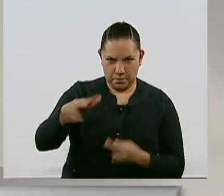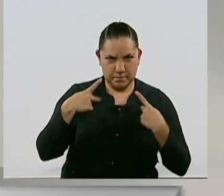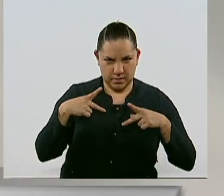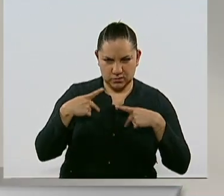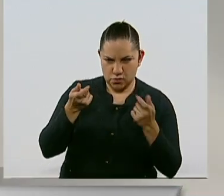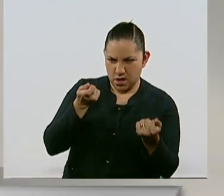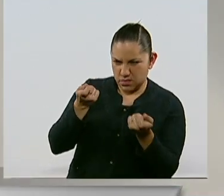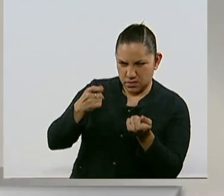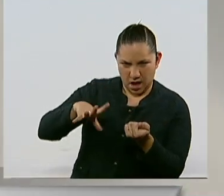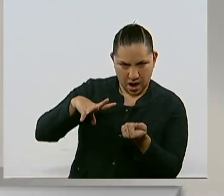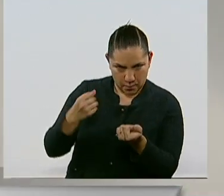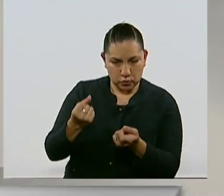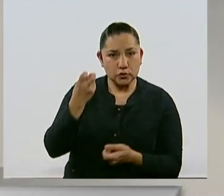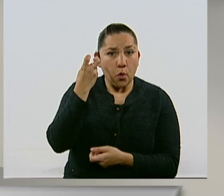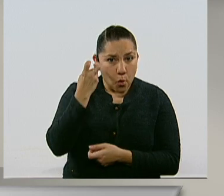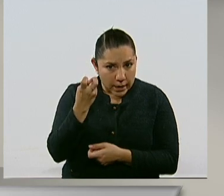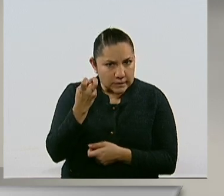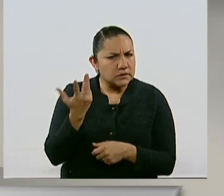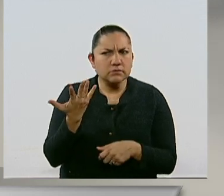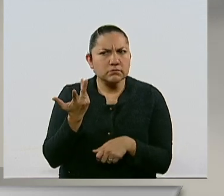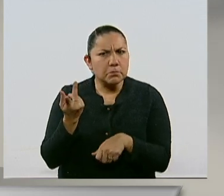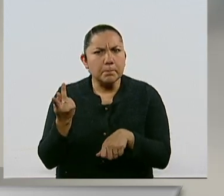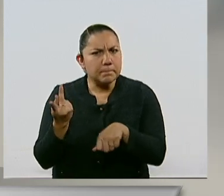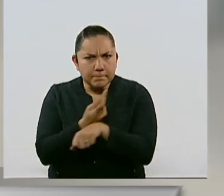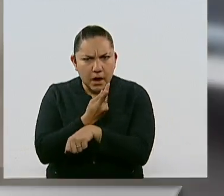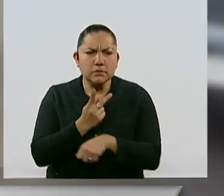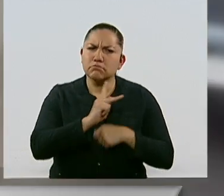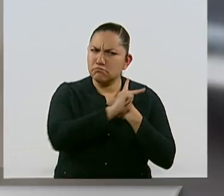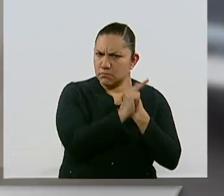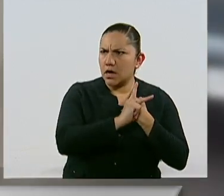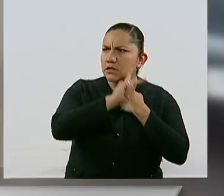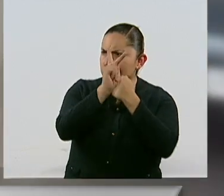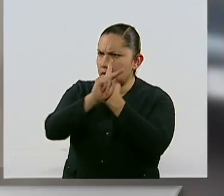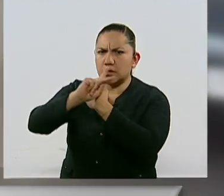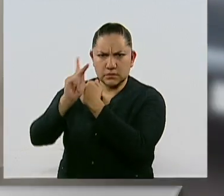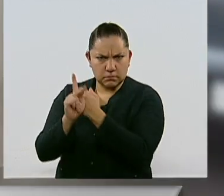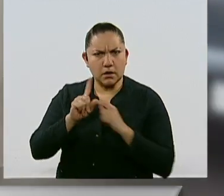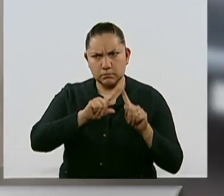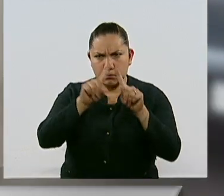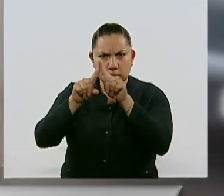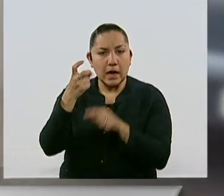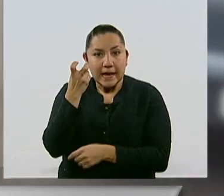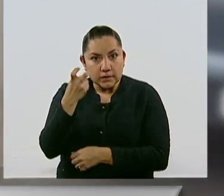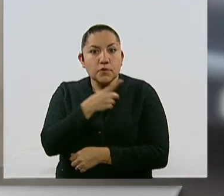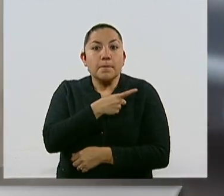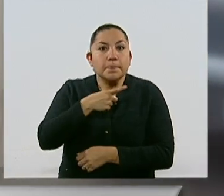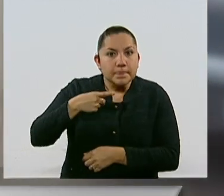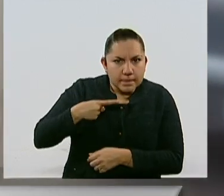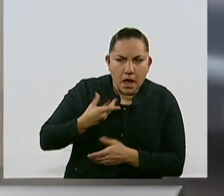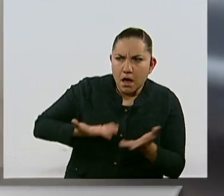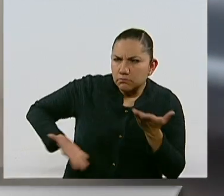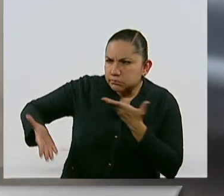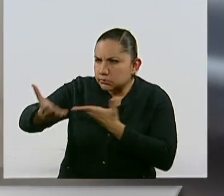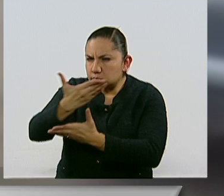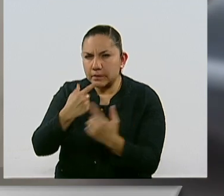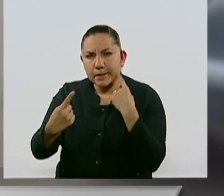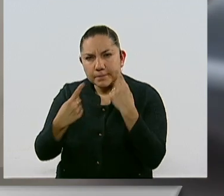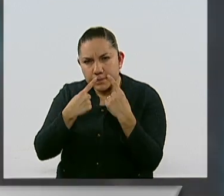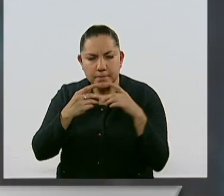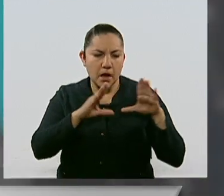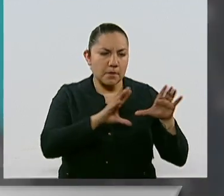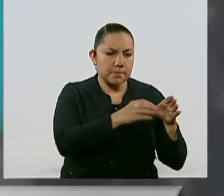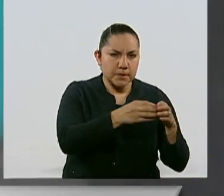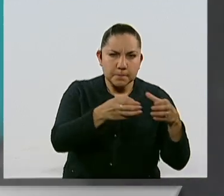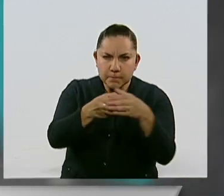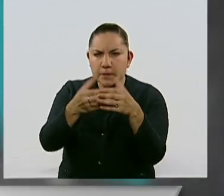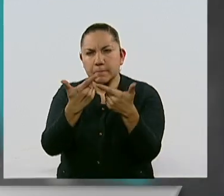debe abordarse desde un enfoque multidisciplinario y con coordinación entre organismos gubernamentales, organizaciones sociales nacionales